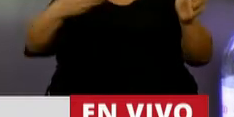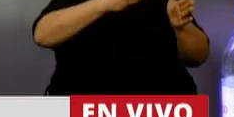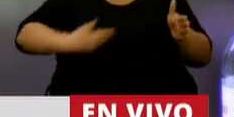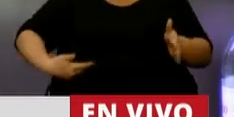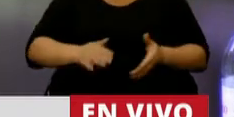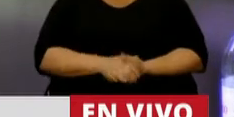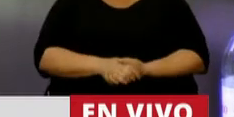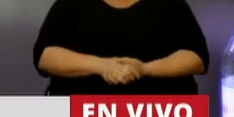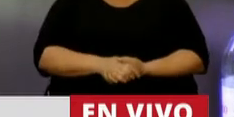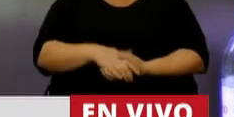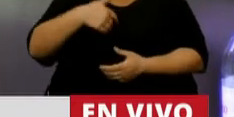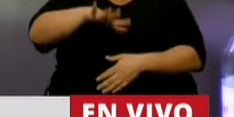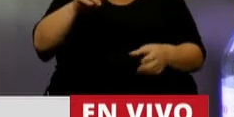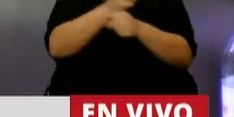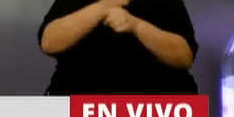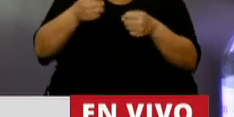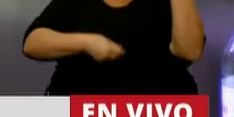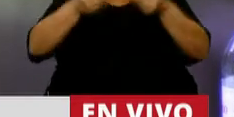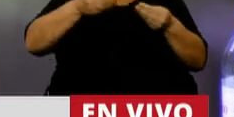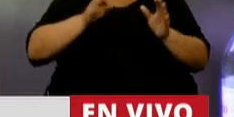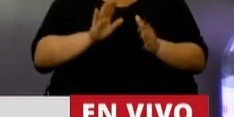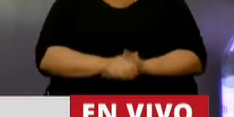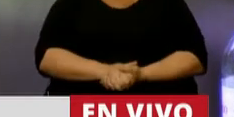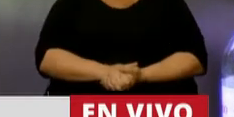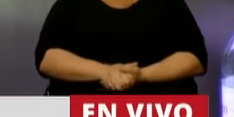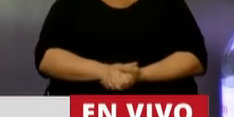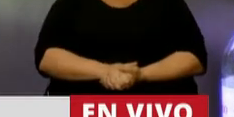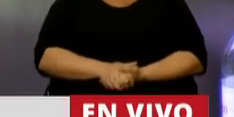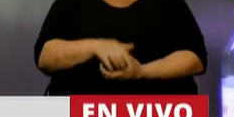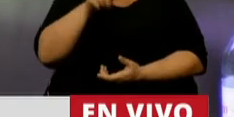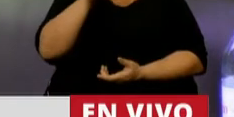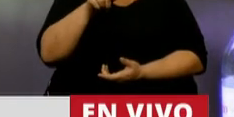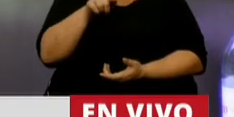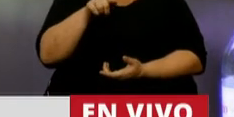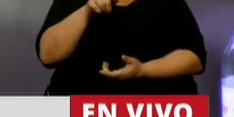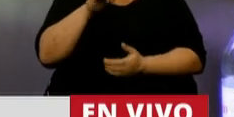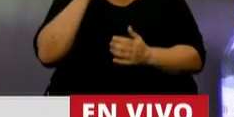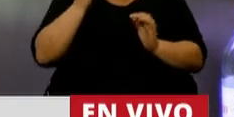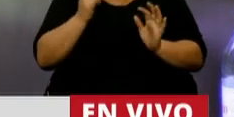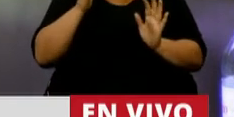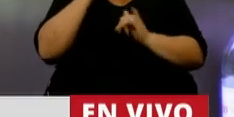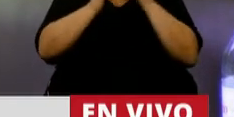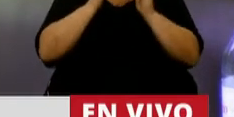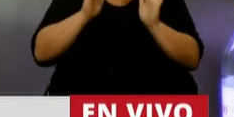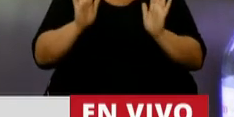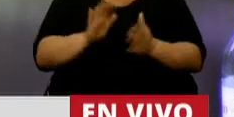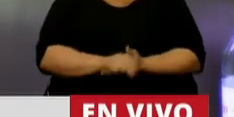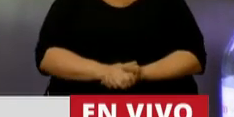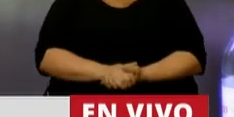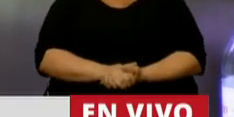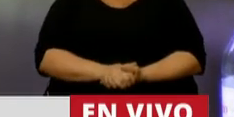Y hoy va a haber sanción del presupuesto, señor Presidente. Ese es un dato objetivo, incontrastable.